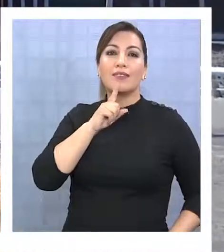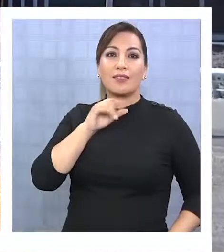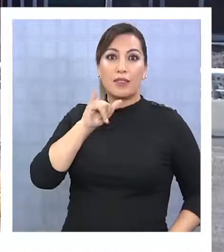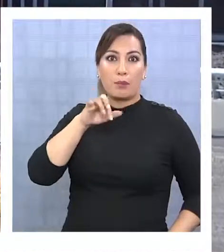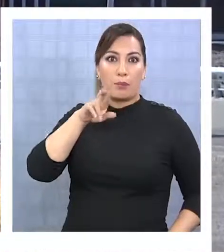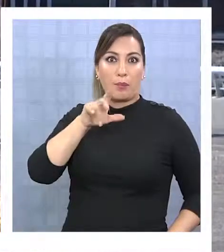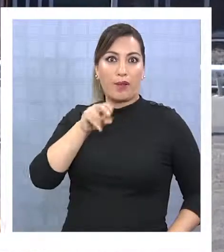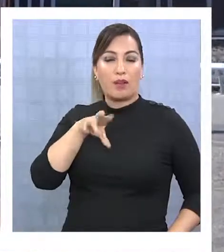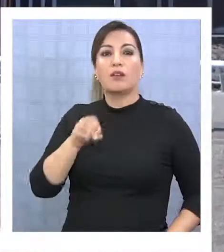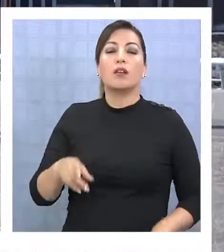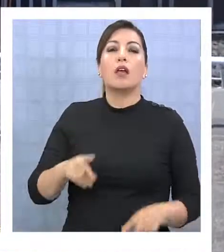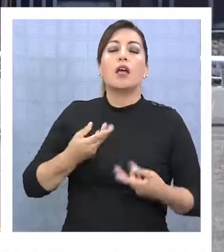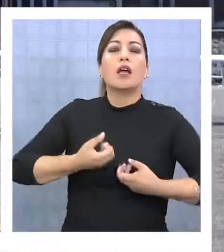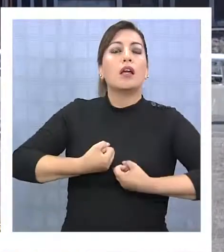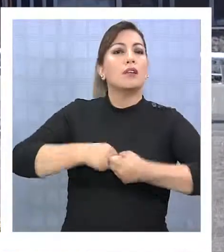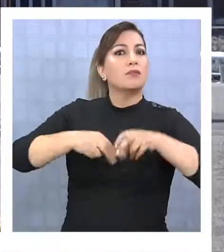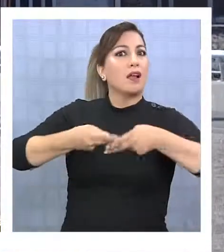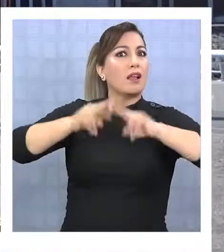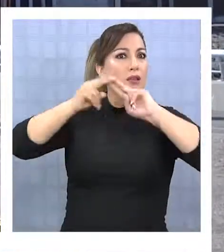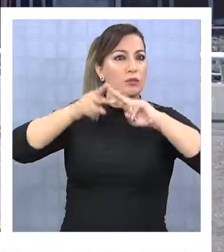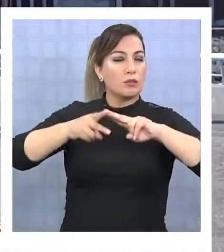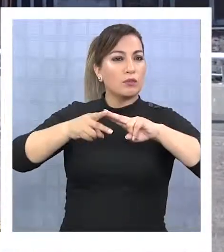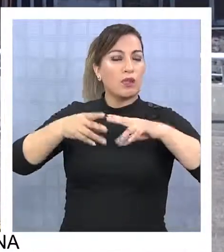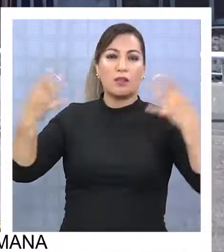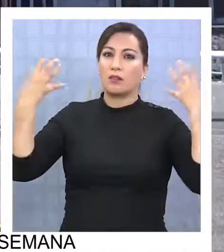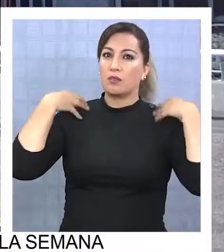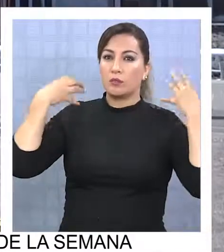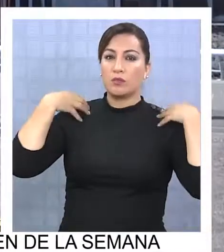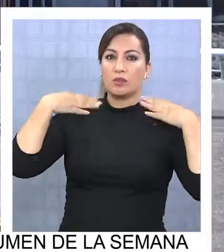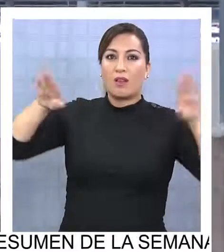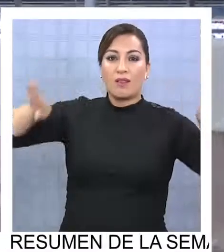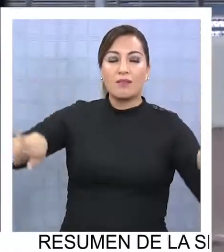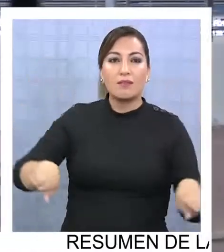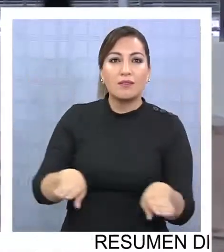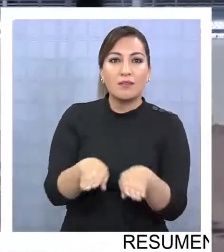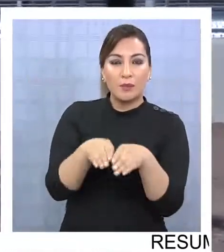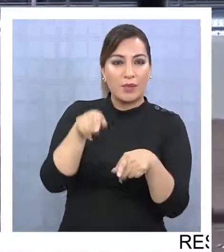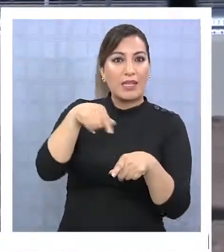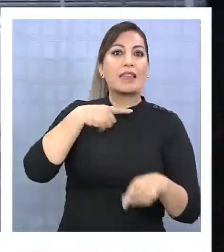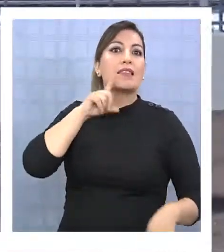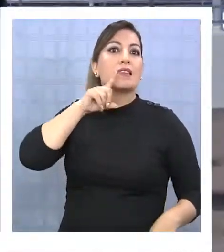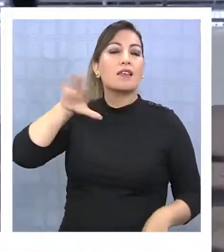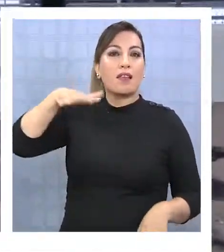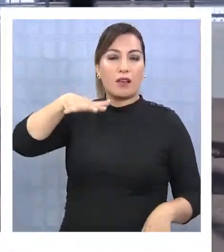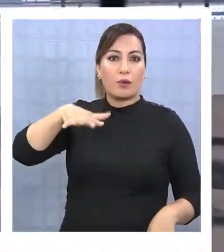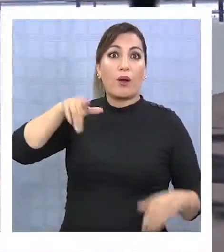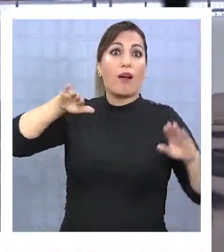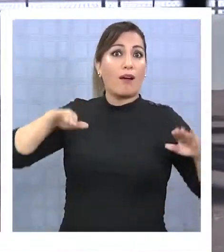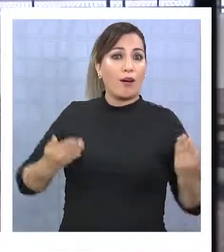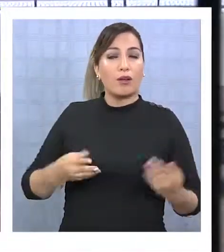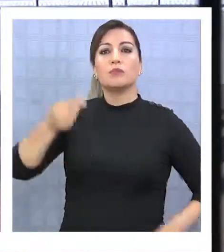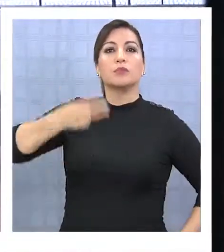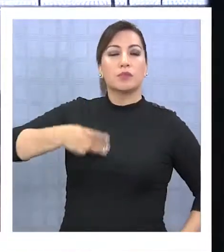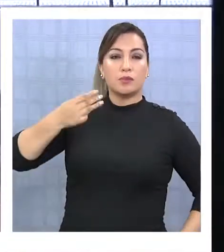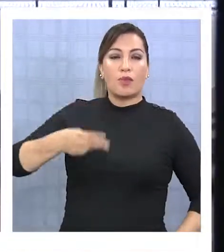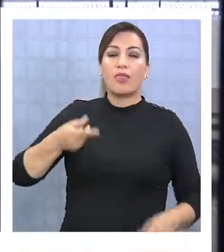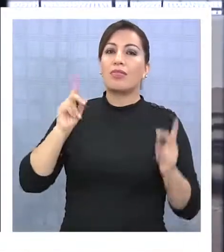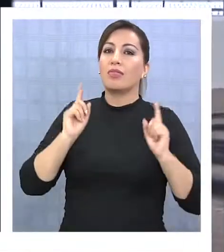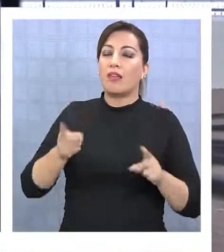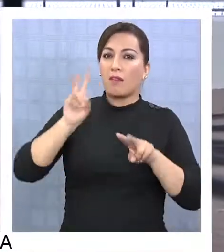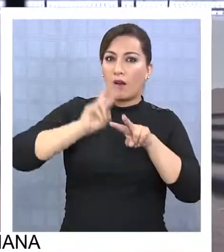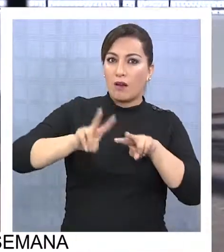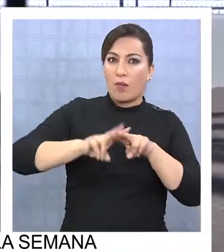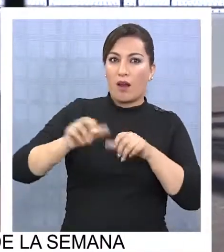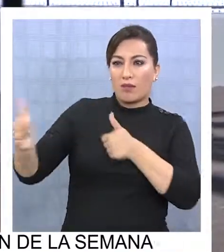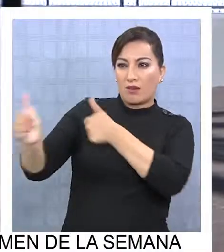Varela precisó que la constructora tiene a cargo de la construcción del vaso de la piscina o estructura que contiene el agua, mientras que el municipio debe reparar